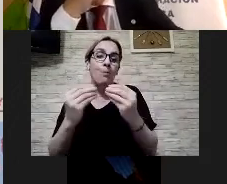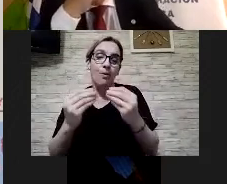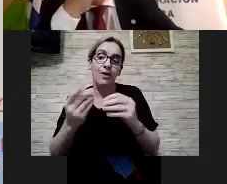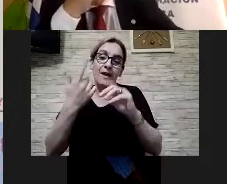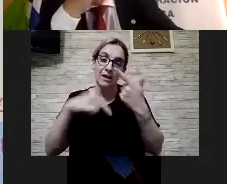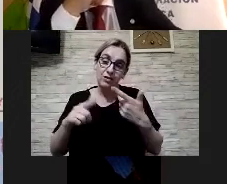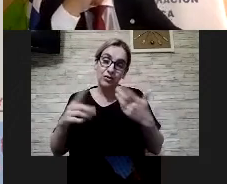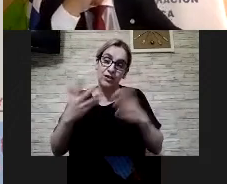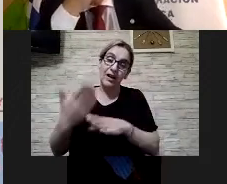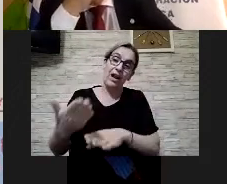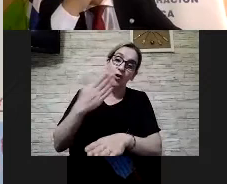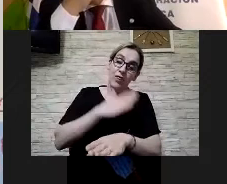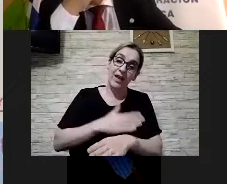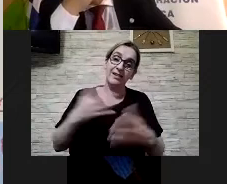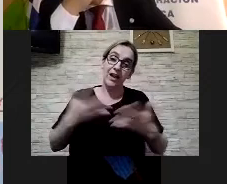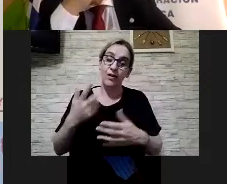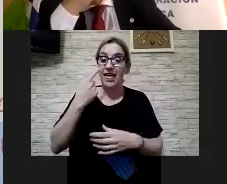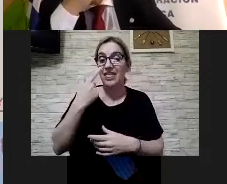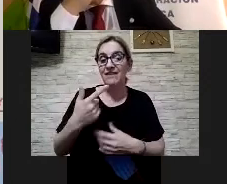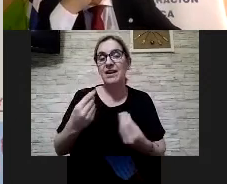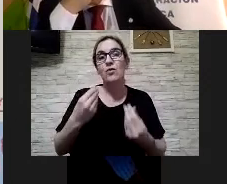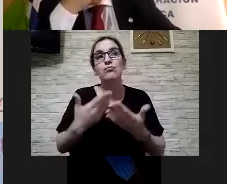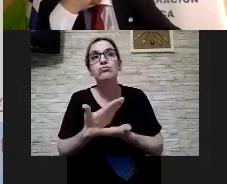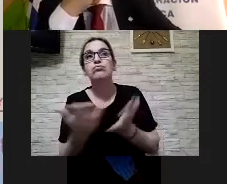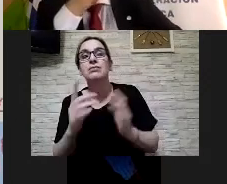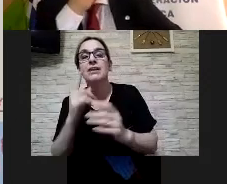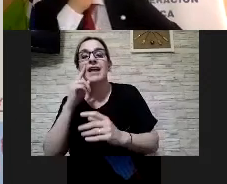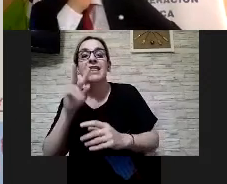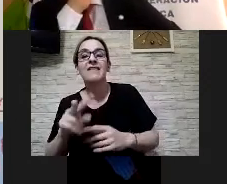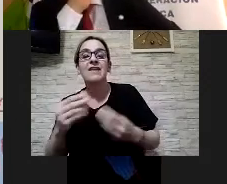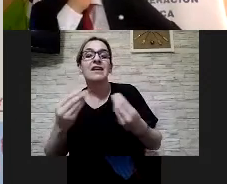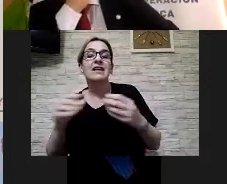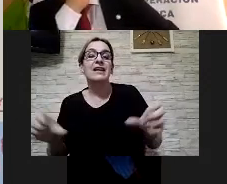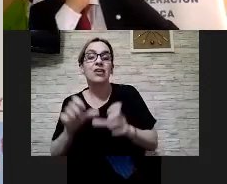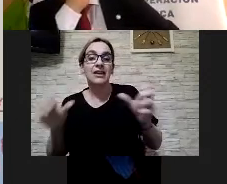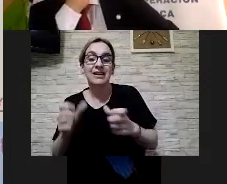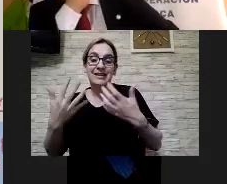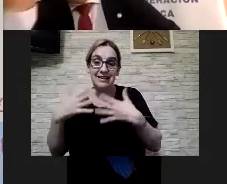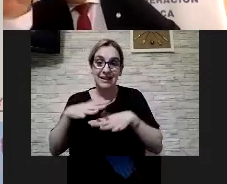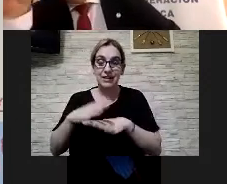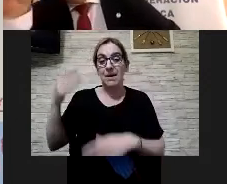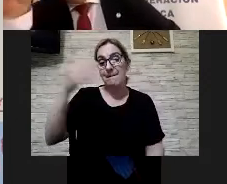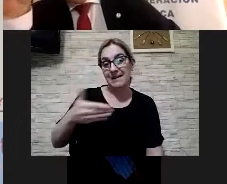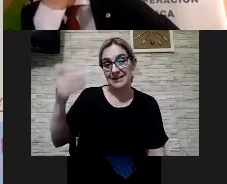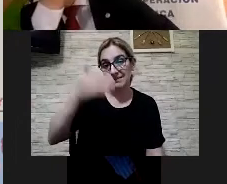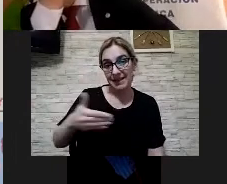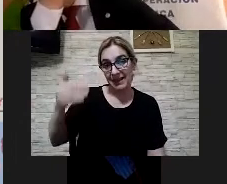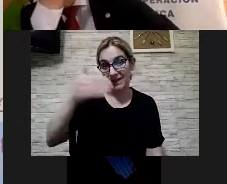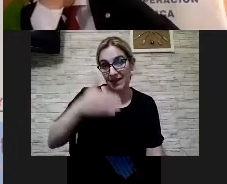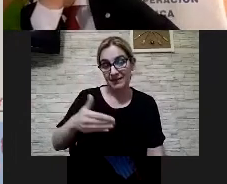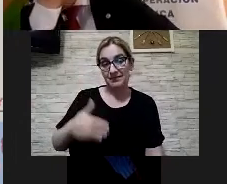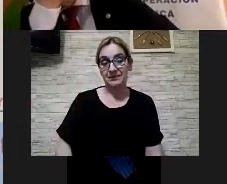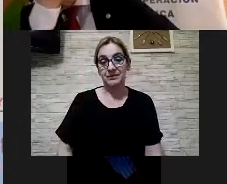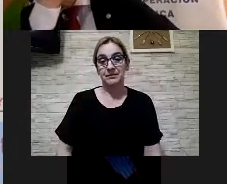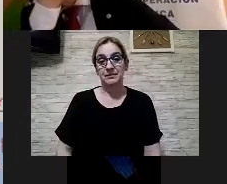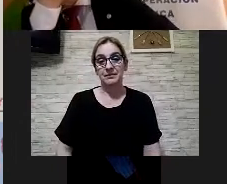previas lo que buscan es bueno tener una visión lo más realista posible y de forma participativa porque son